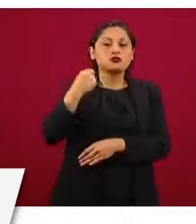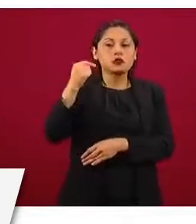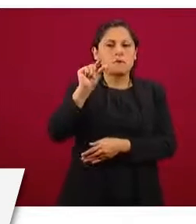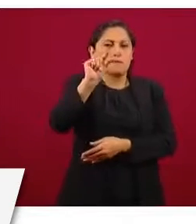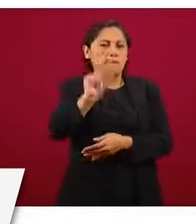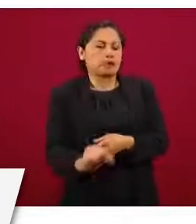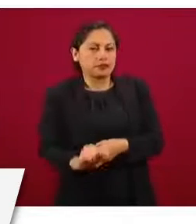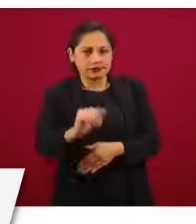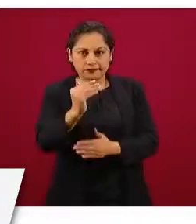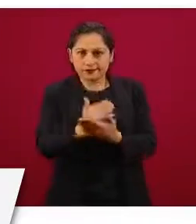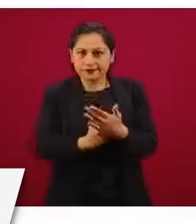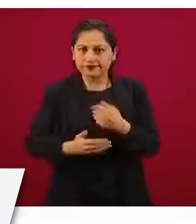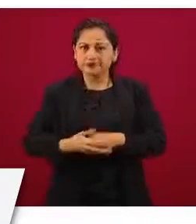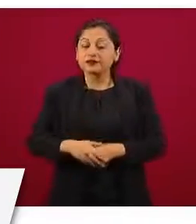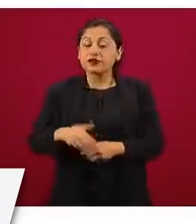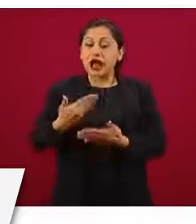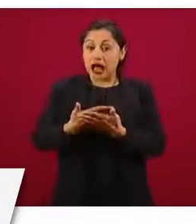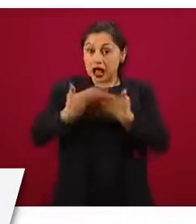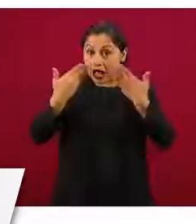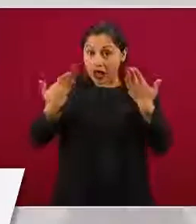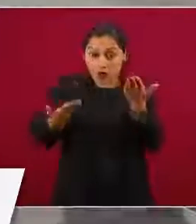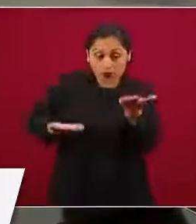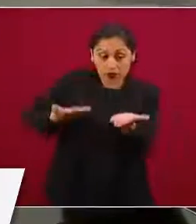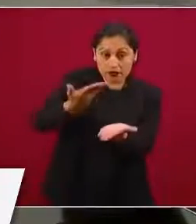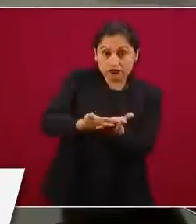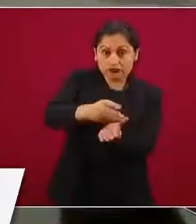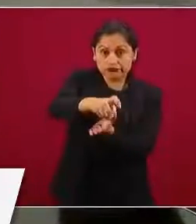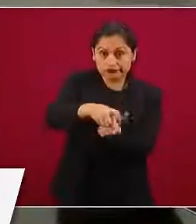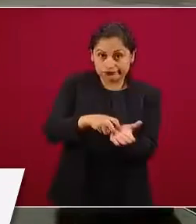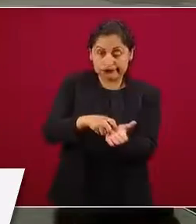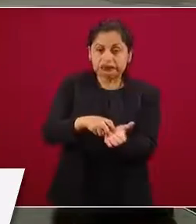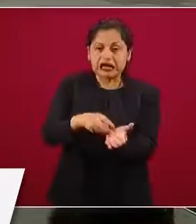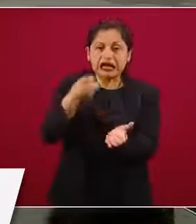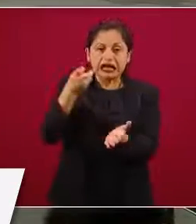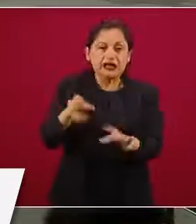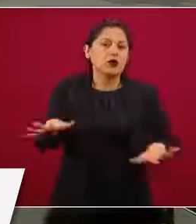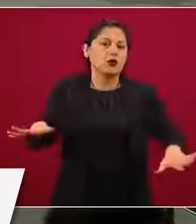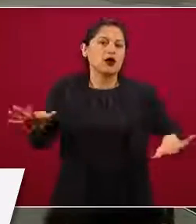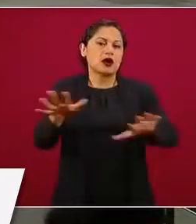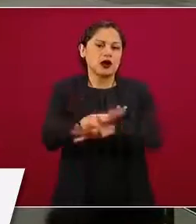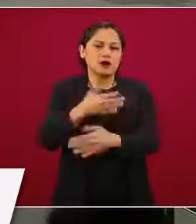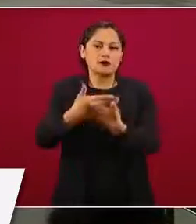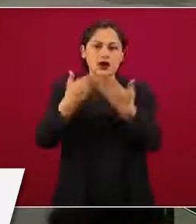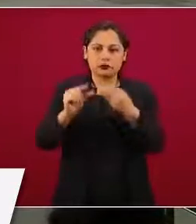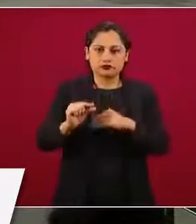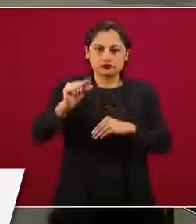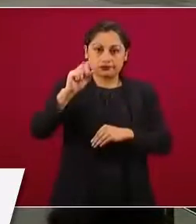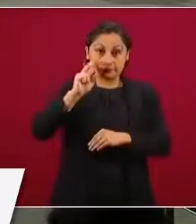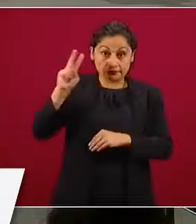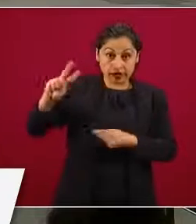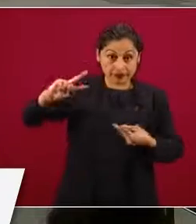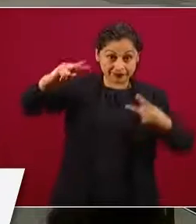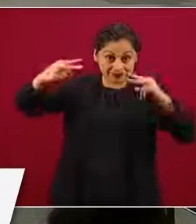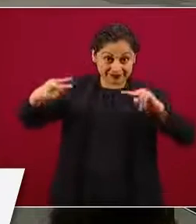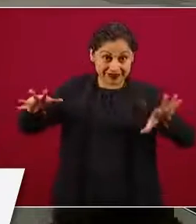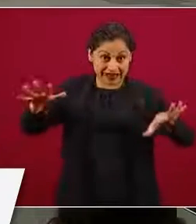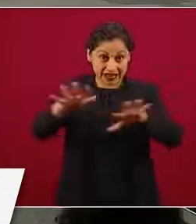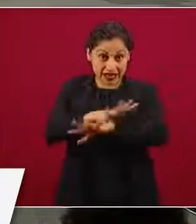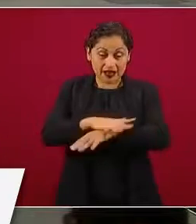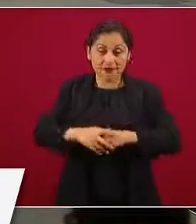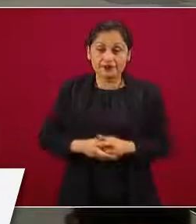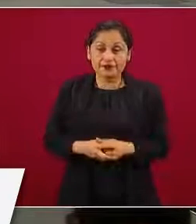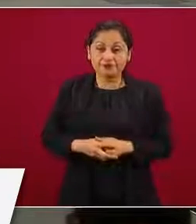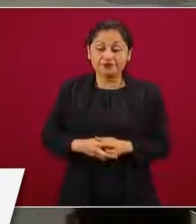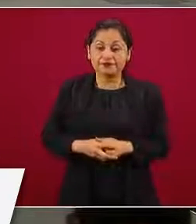nueva propuesta de reforma esto va a incrementar, como podrán ver para uno y dos salarios mínimos van a tener incluso un